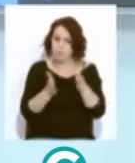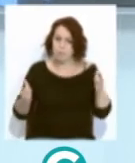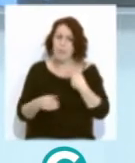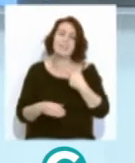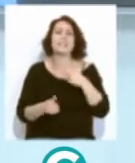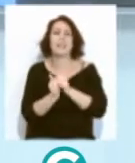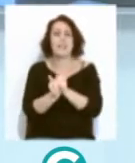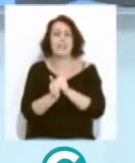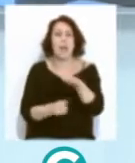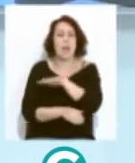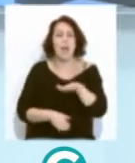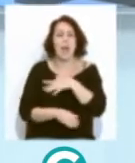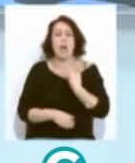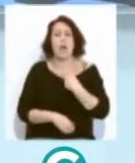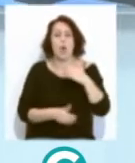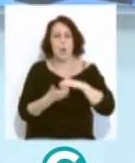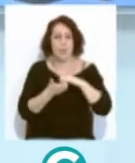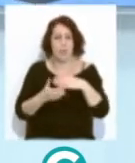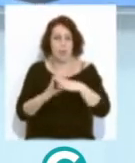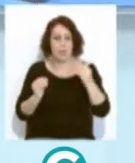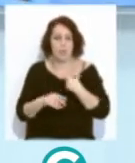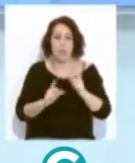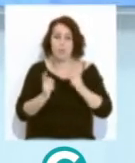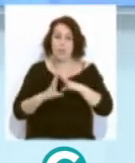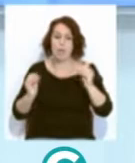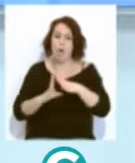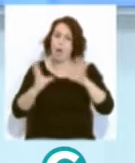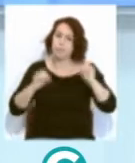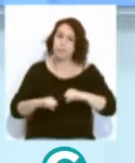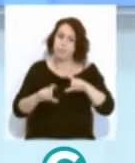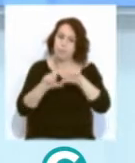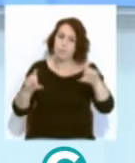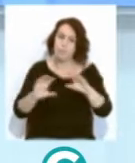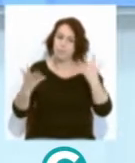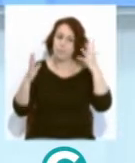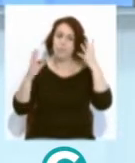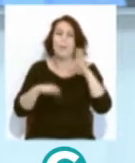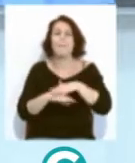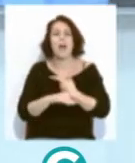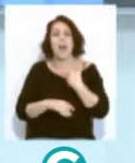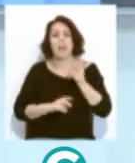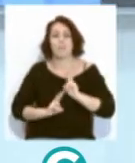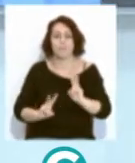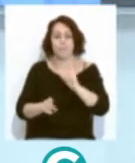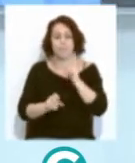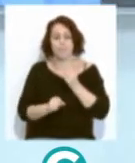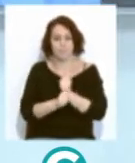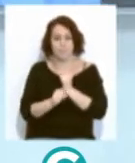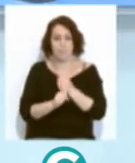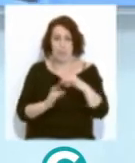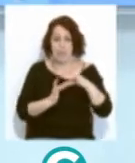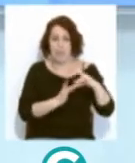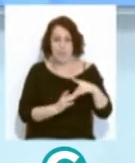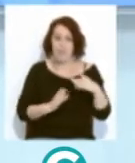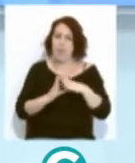UGT Andalucía celebra el acuerdo alcanzado con la Junta y la patronal para reactivar el empleo. La líder autonómica ha estado